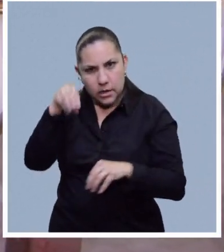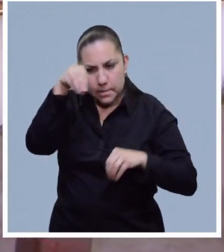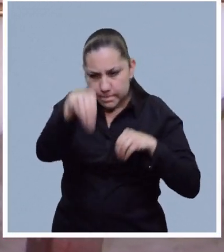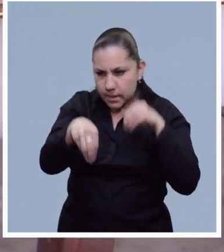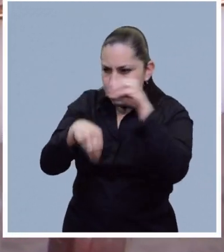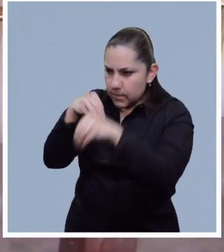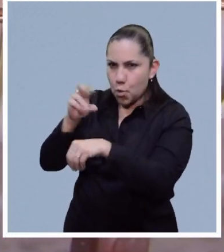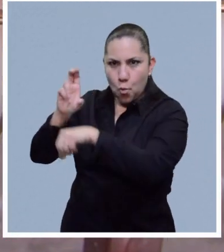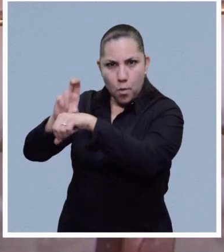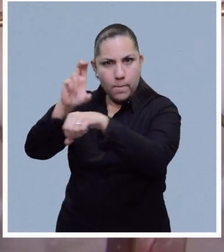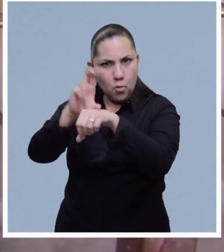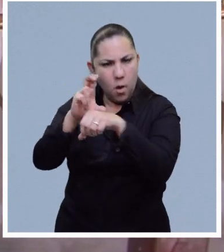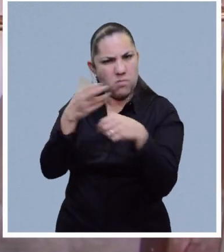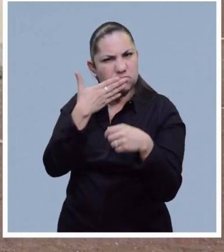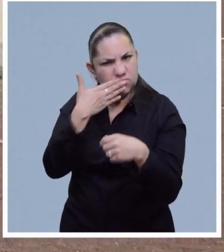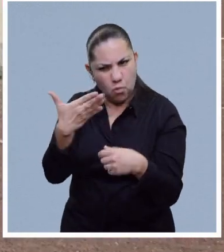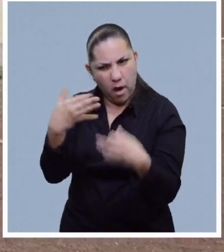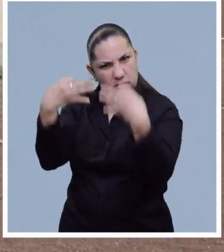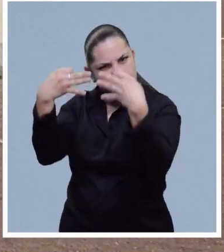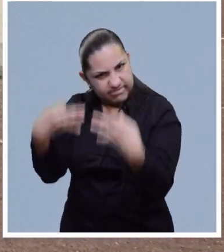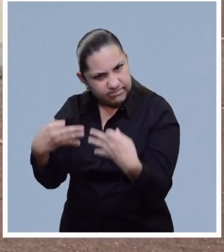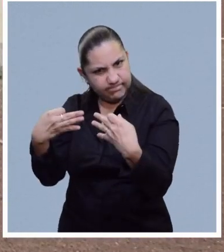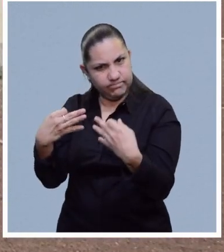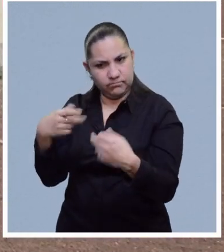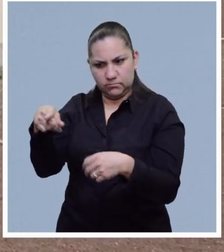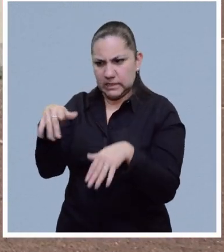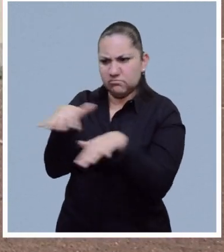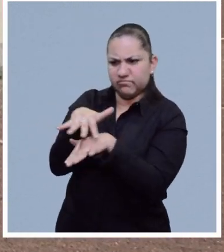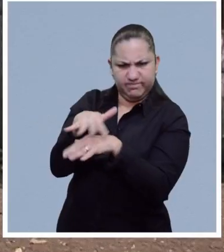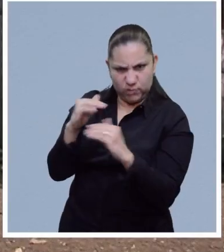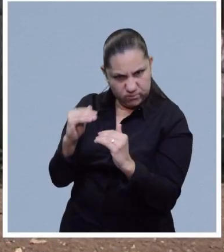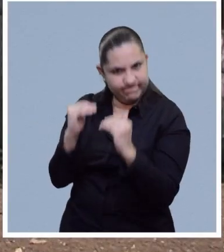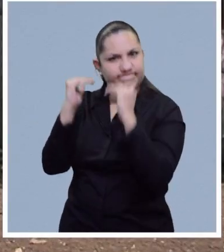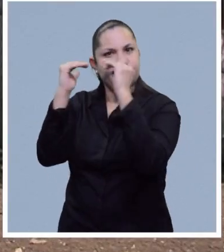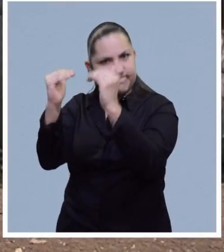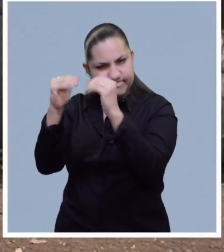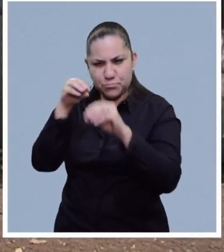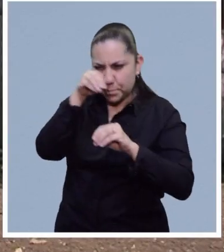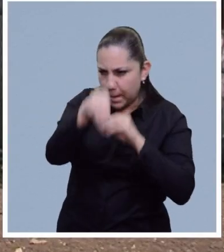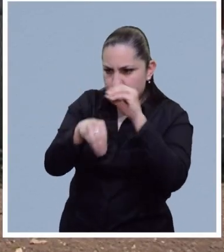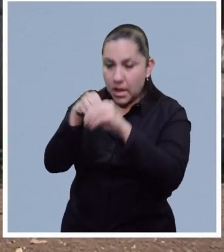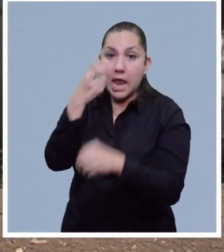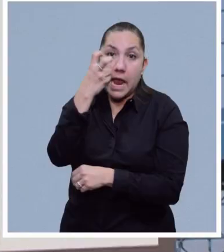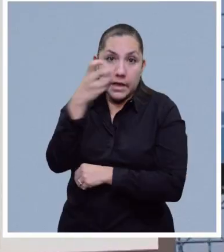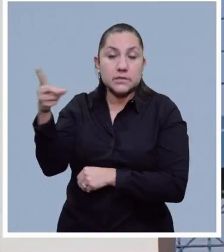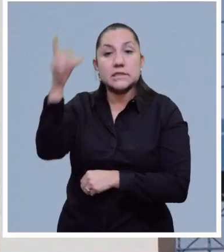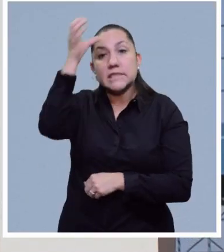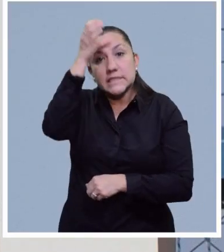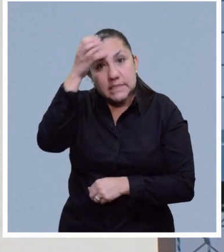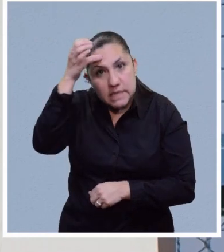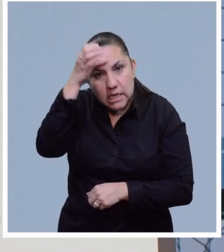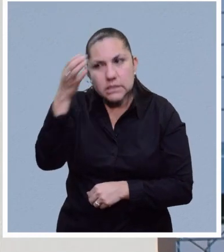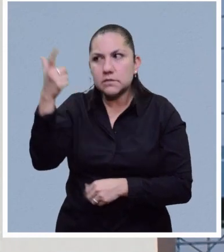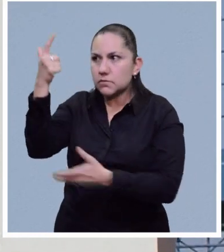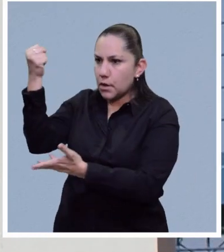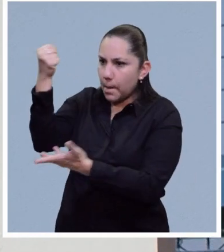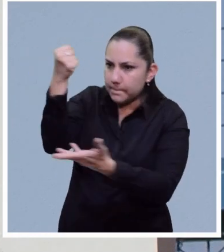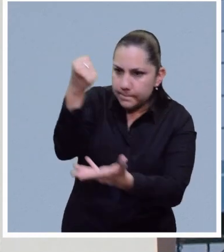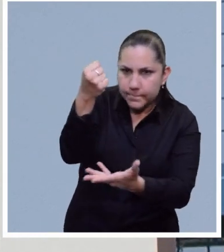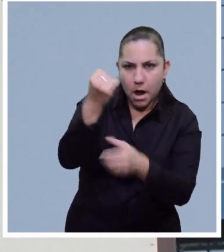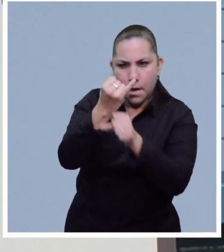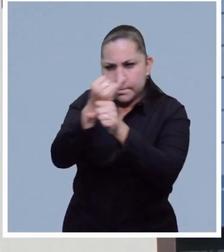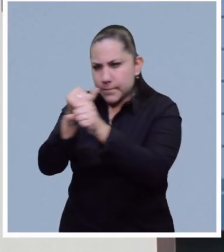calidad. Su objetivo es contribuir con la sociedad mexicana en la producción avícola y cunícola, mediante modelos prácticos,